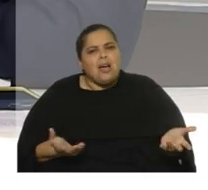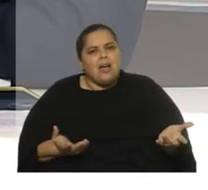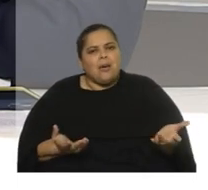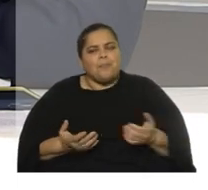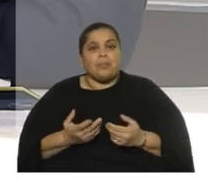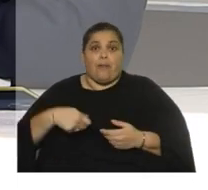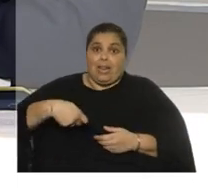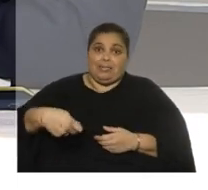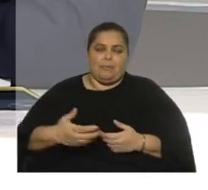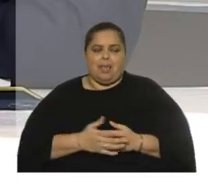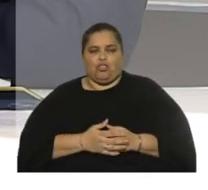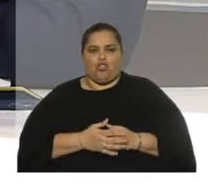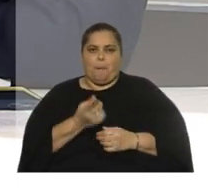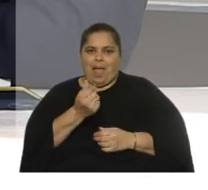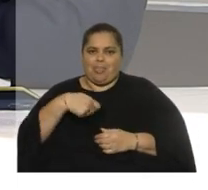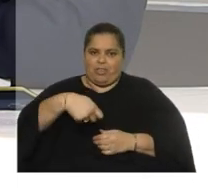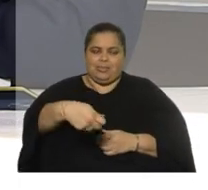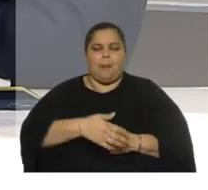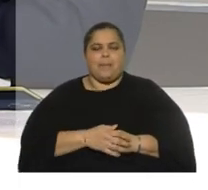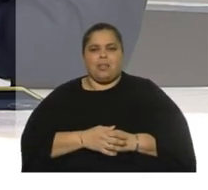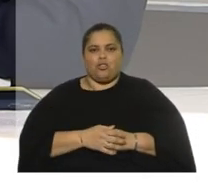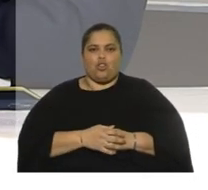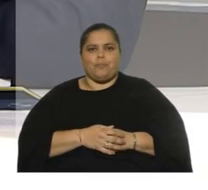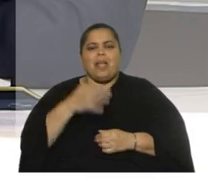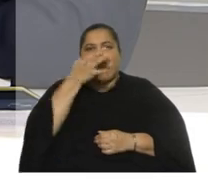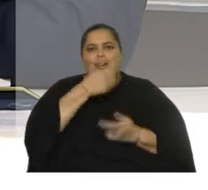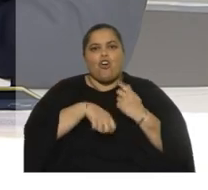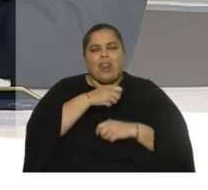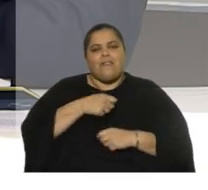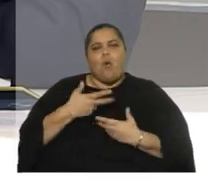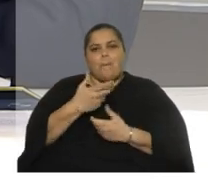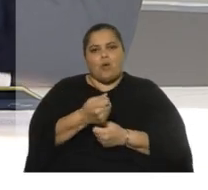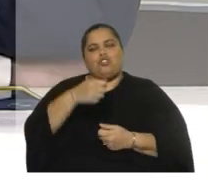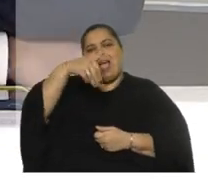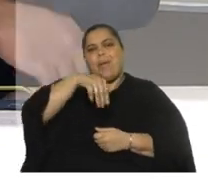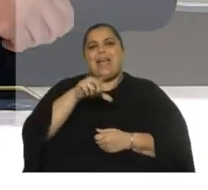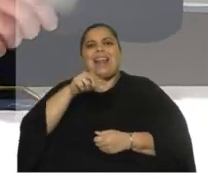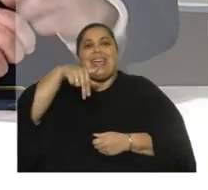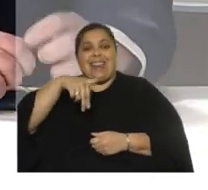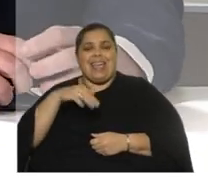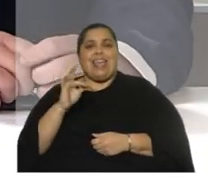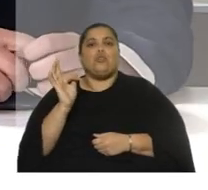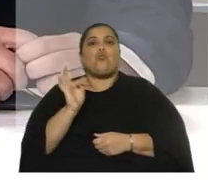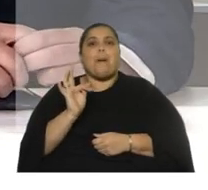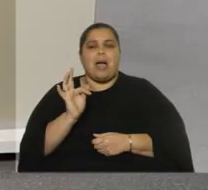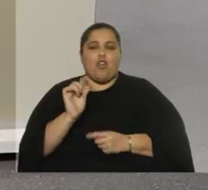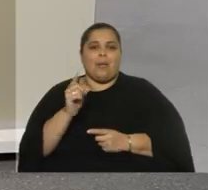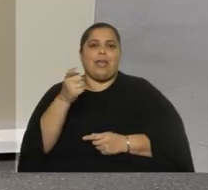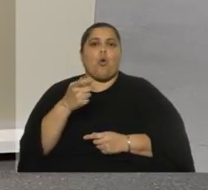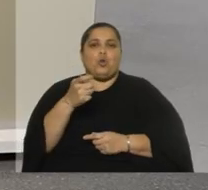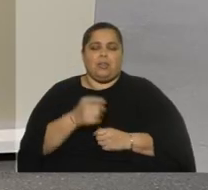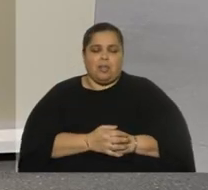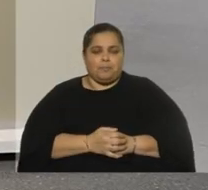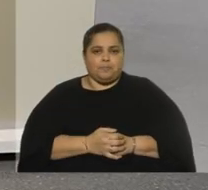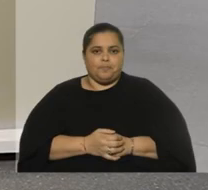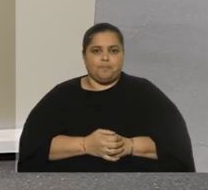formas financiamiento financiamiento el gran problema eso lo dijo Nahir Sartú que es una persona que viene de la izquierda y